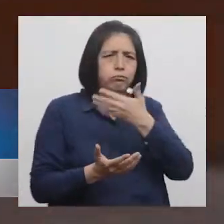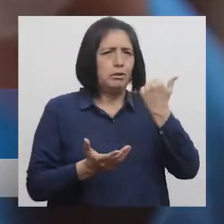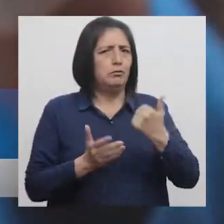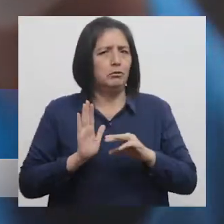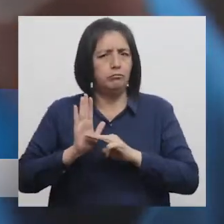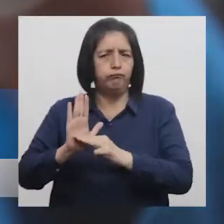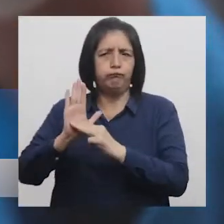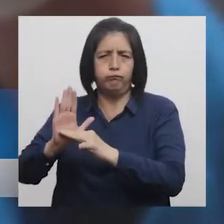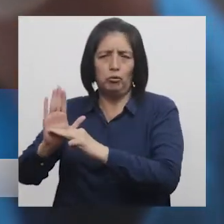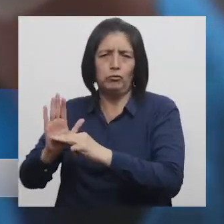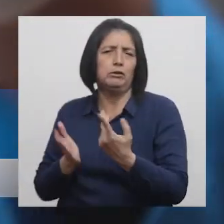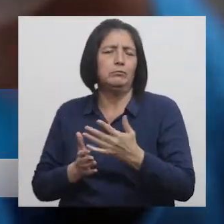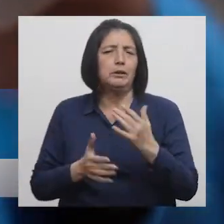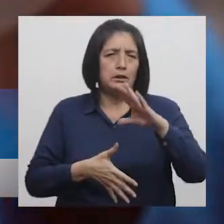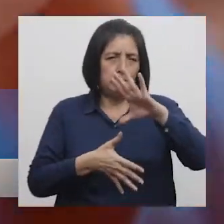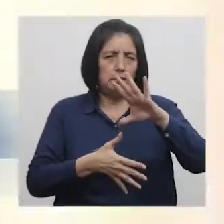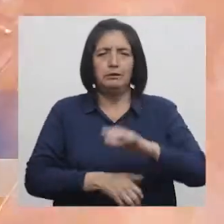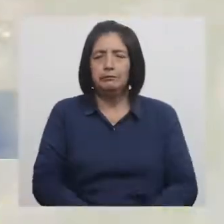Américas.